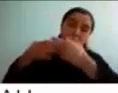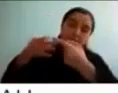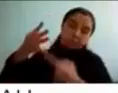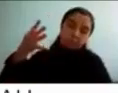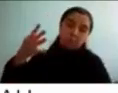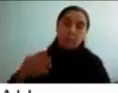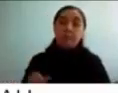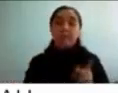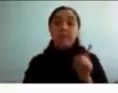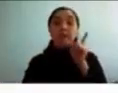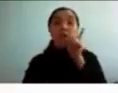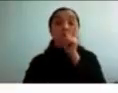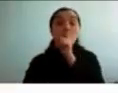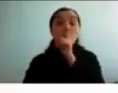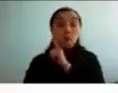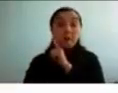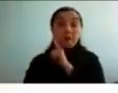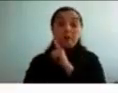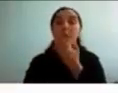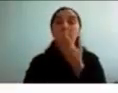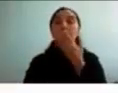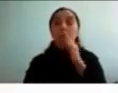es el que ha demostrado mayor eficacia